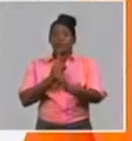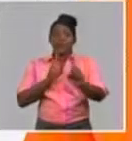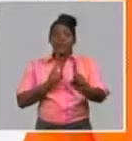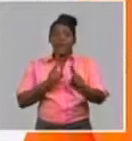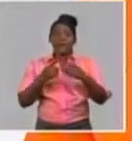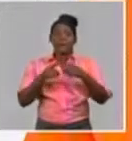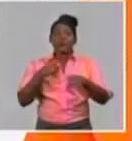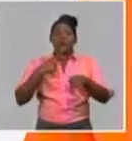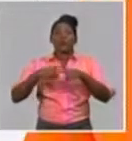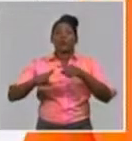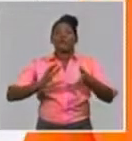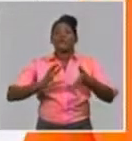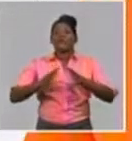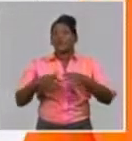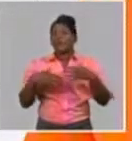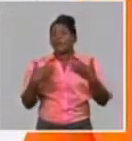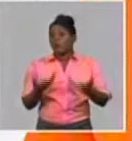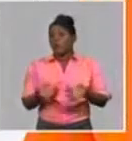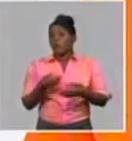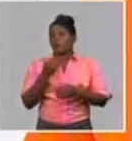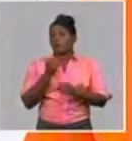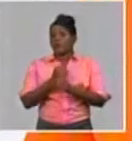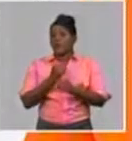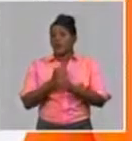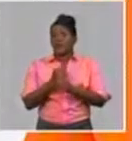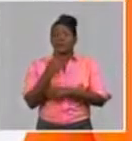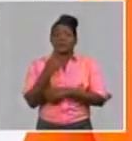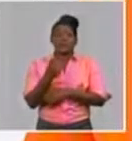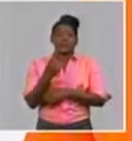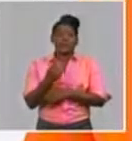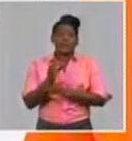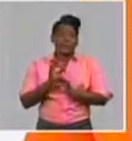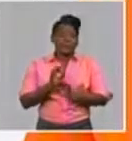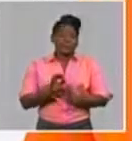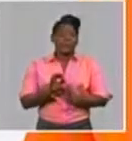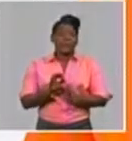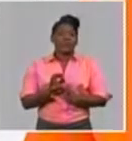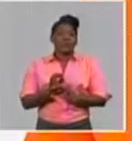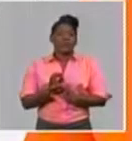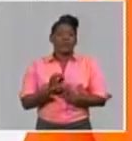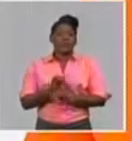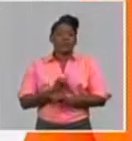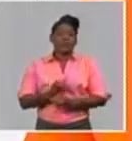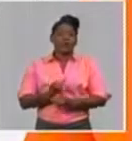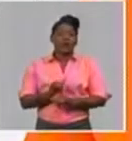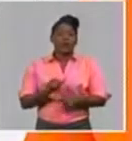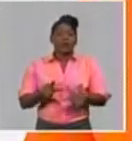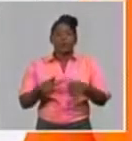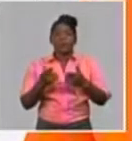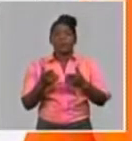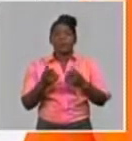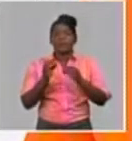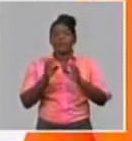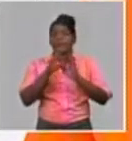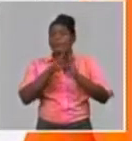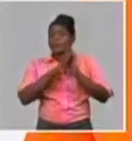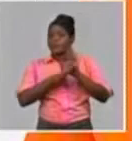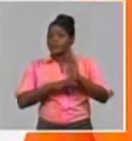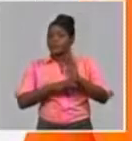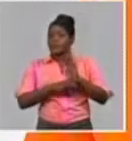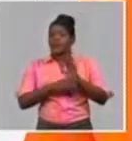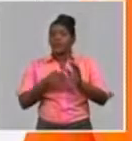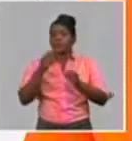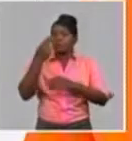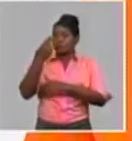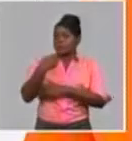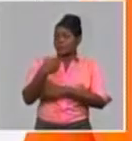nuevo perfil laboral, con las especificaciones necesarias, las que deberán cumplir, además, con las normas de higiene